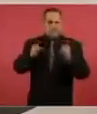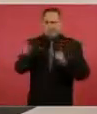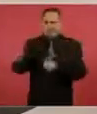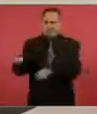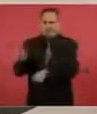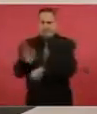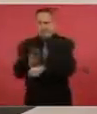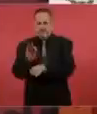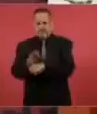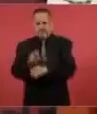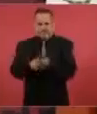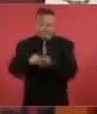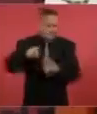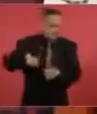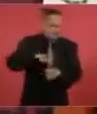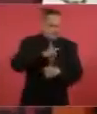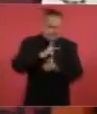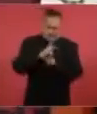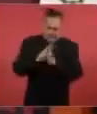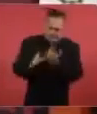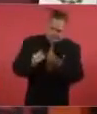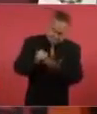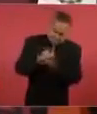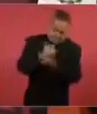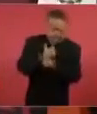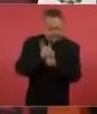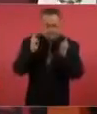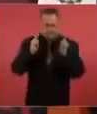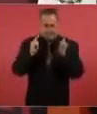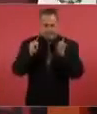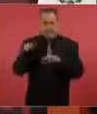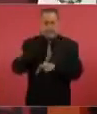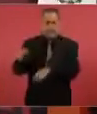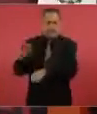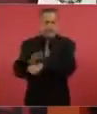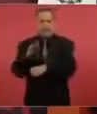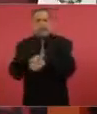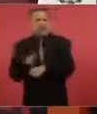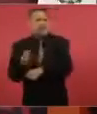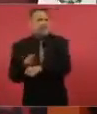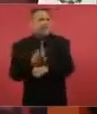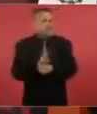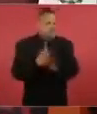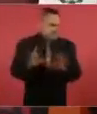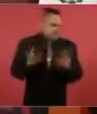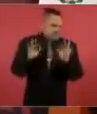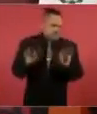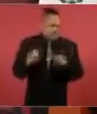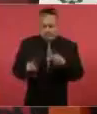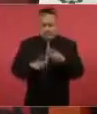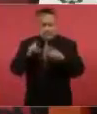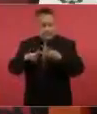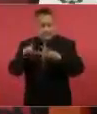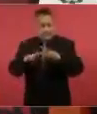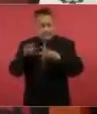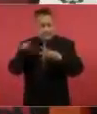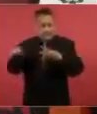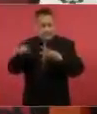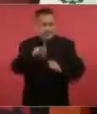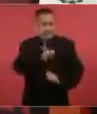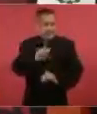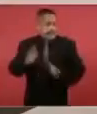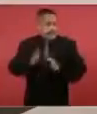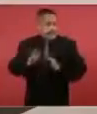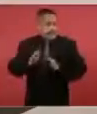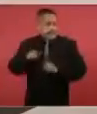esa es una misión que tiene el Ejército. La segunda misión del